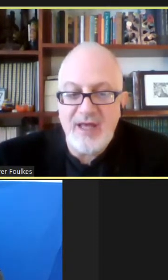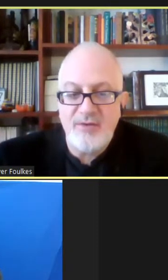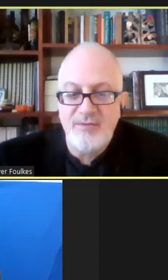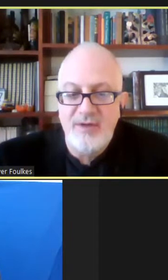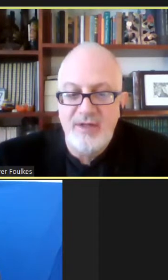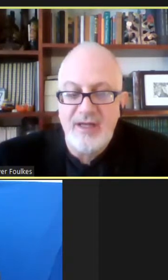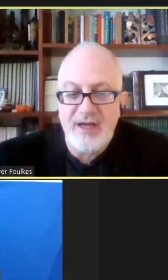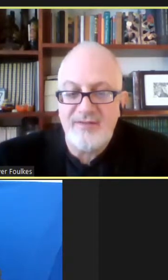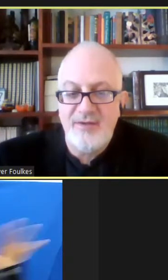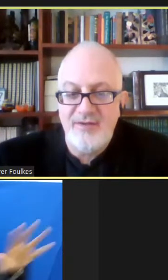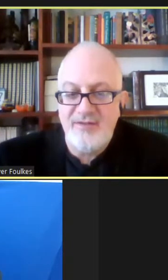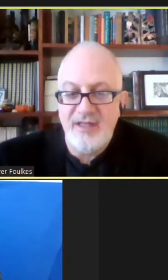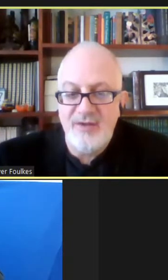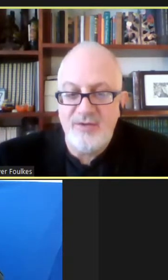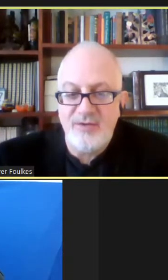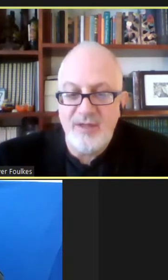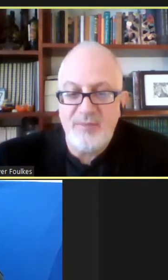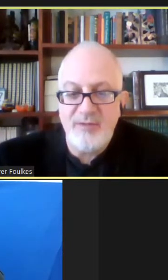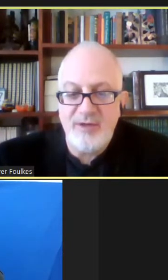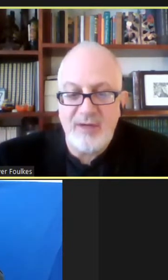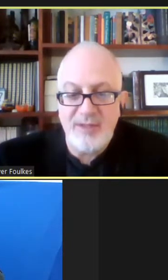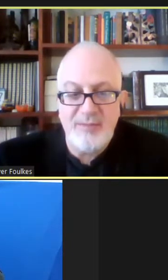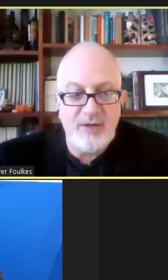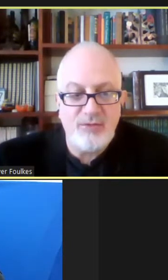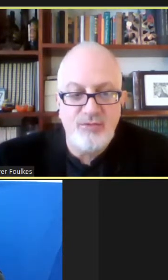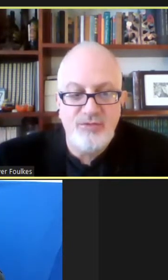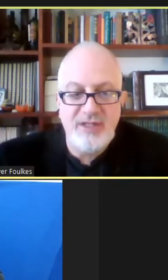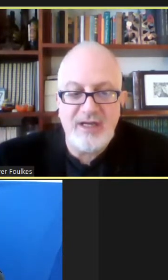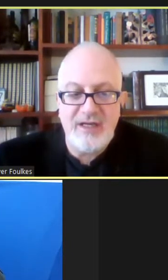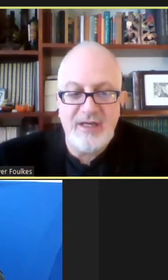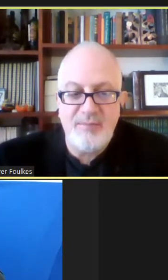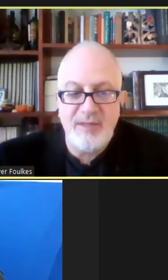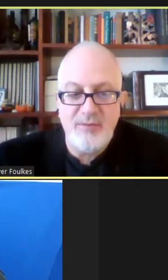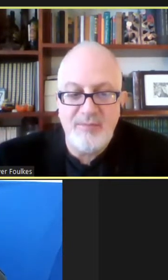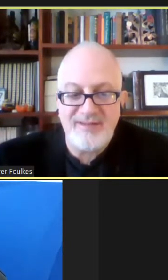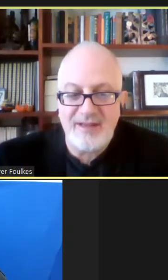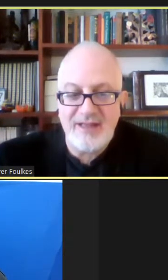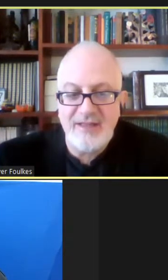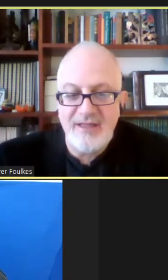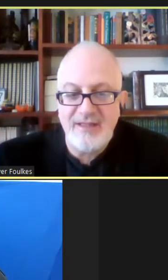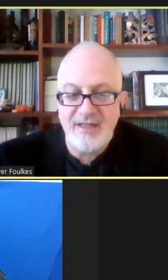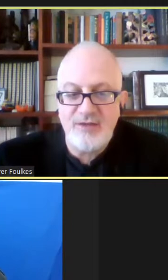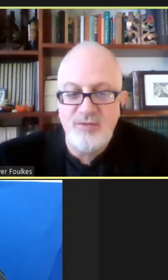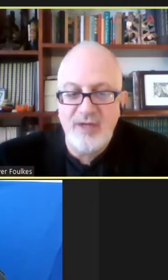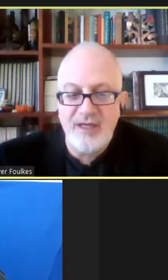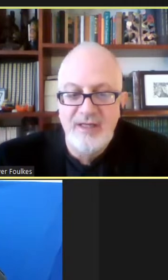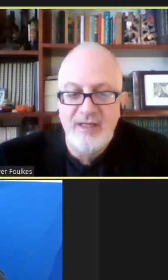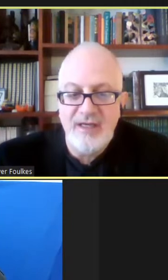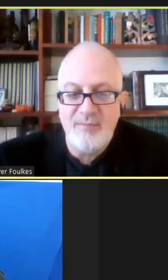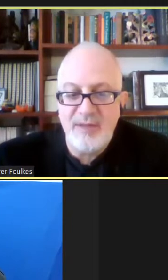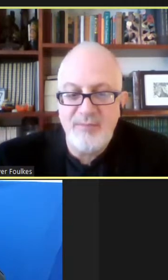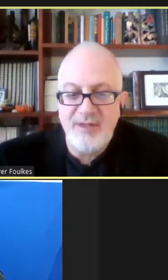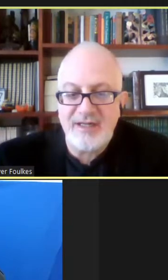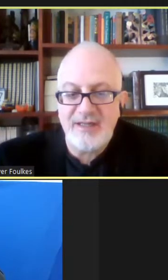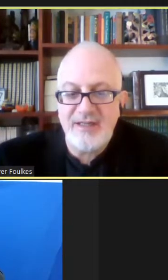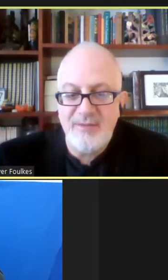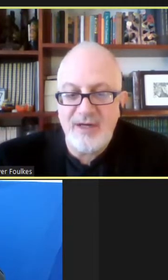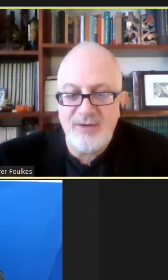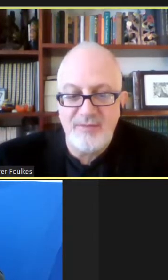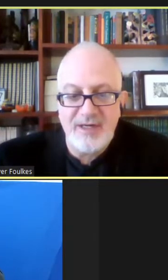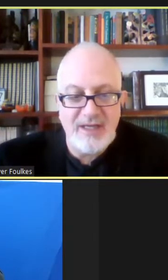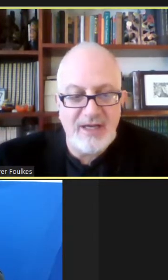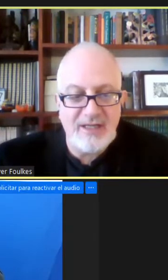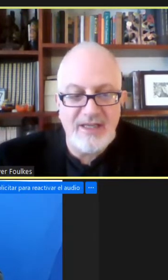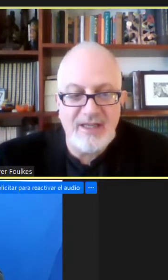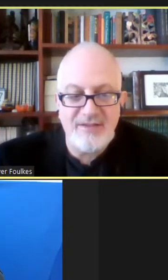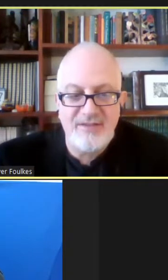multipremiado, ha sido distinguido con el premio Javier Villaurrutia, el premio Mazatlán de Literatura, el premio de Narrativa